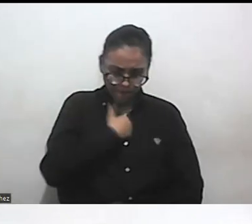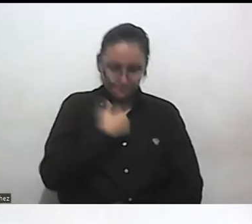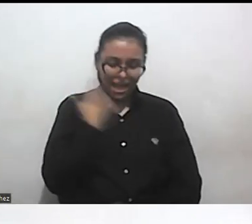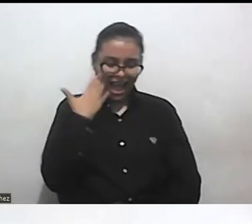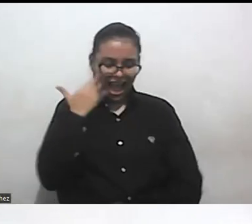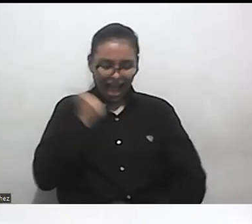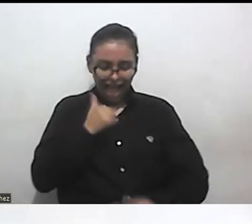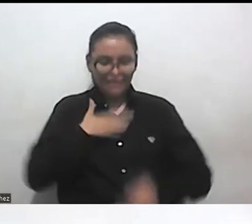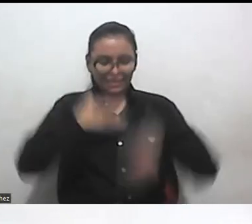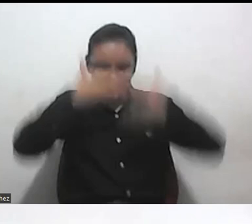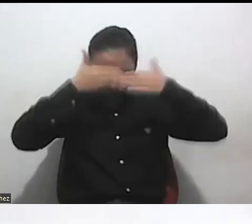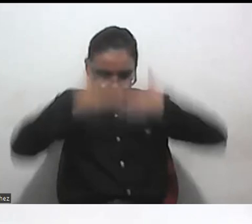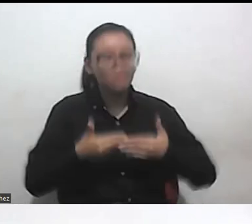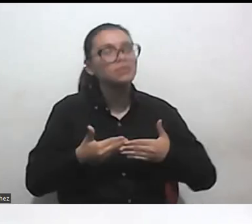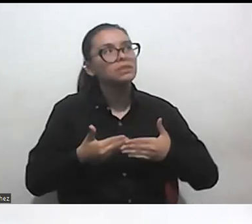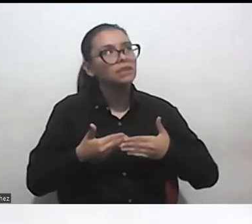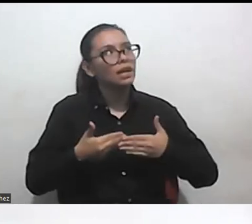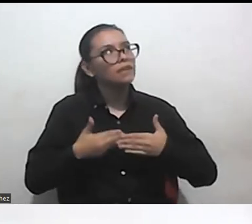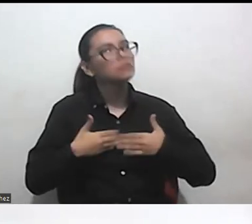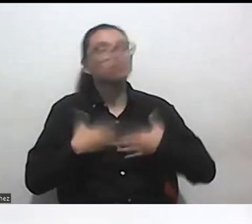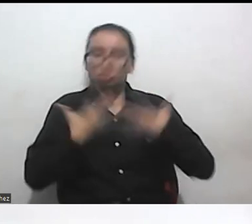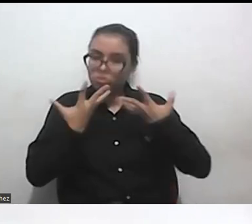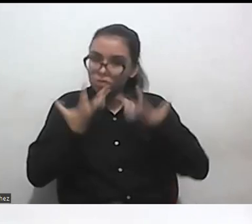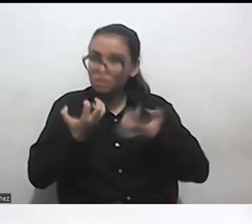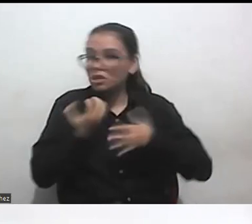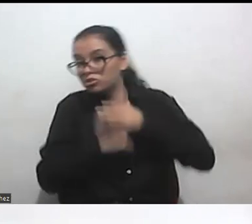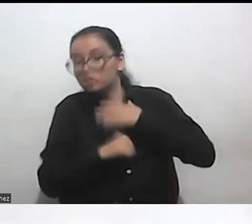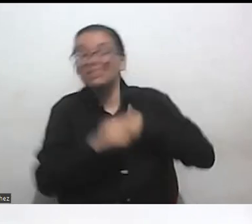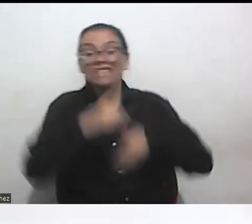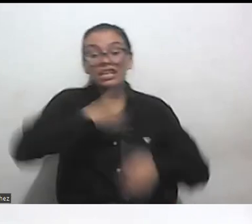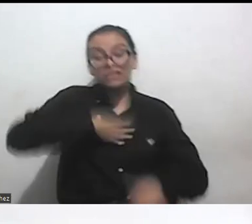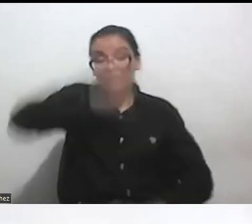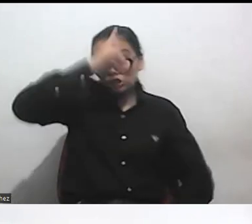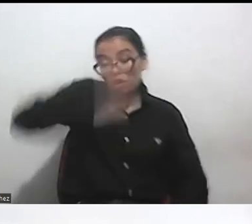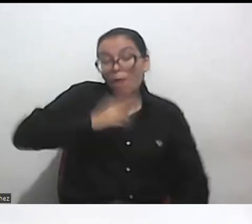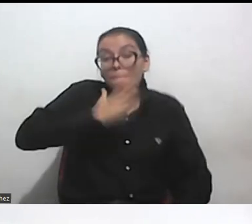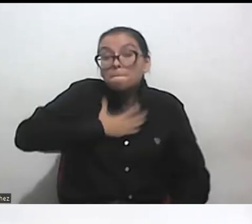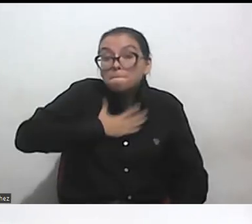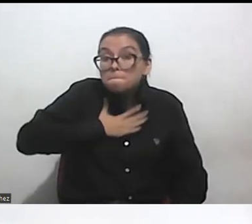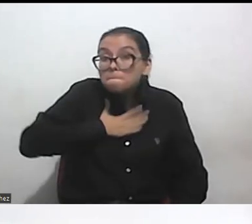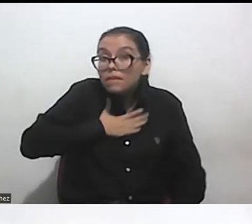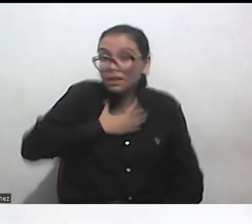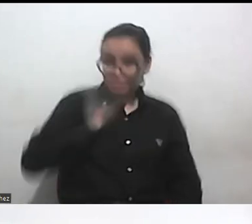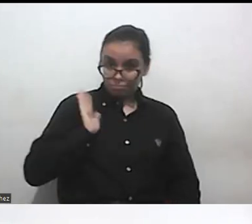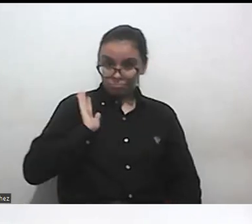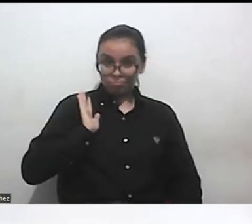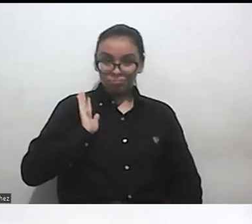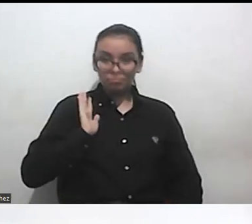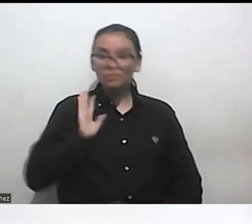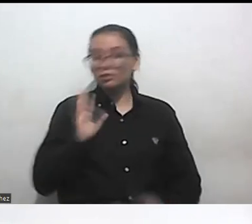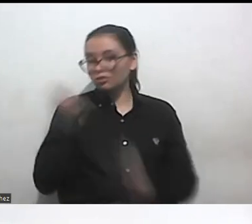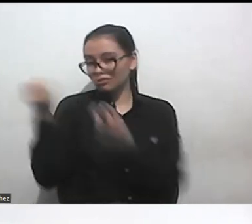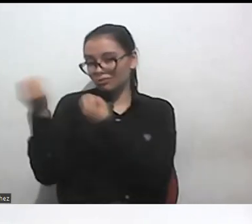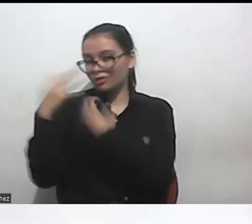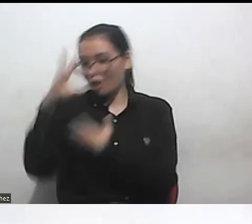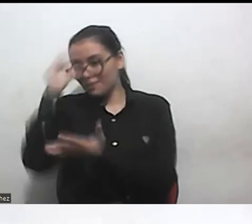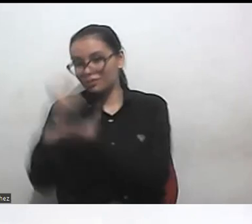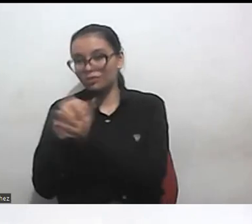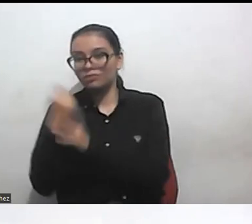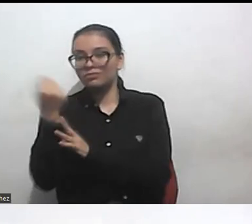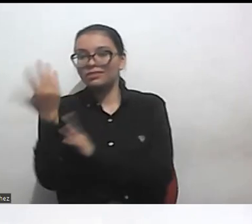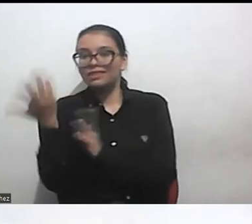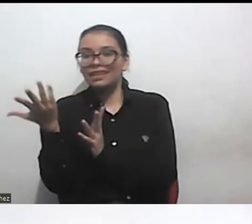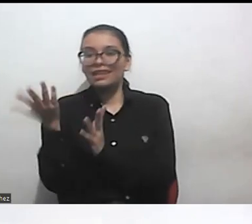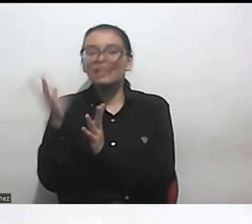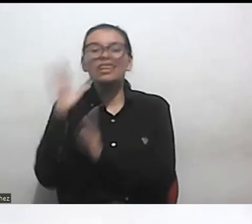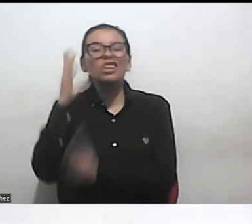entonces bueno esa es como una reflexión que me gustaría que me que me que me obsequiaran desde ustedes desde sus conocimientos entonces ¿qué